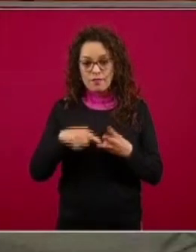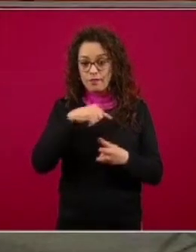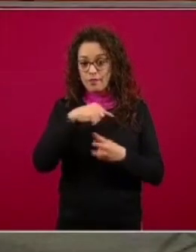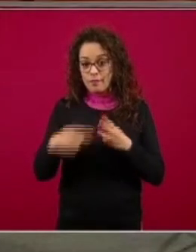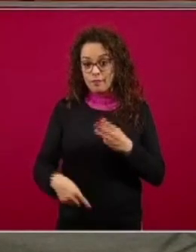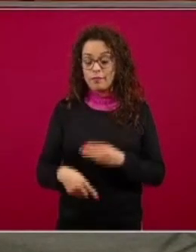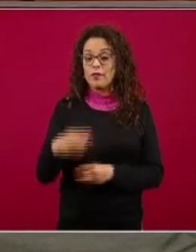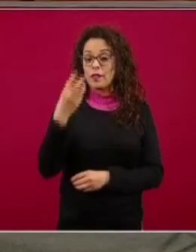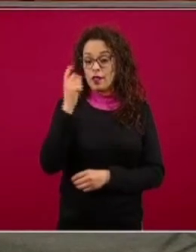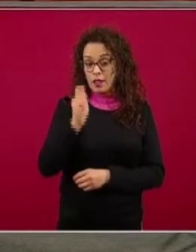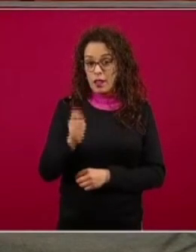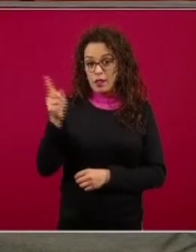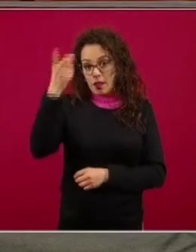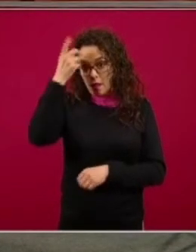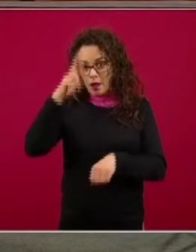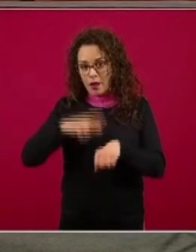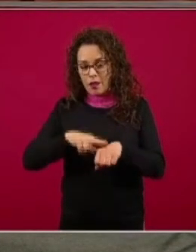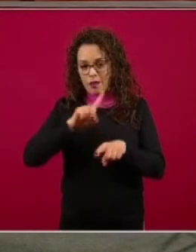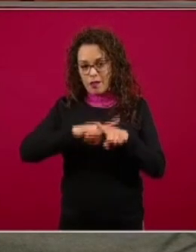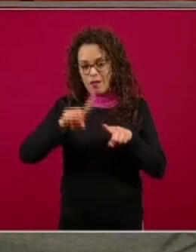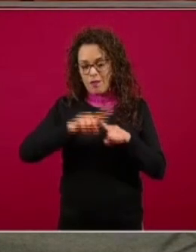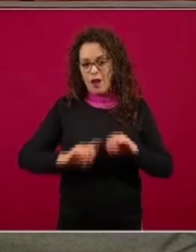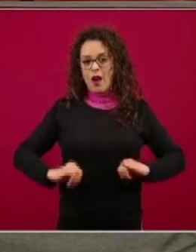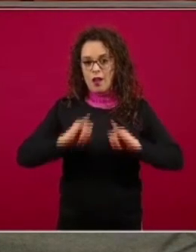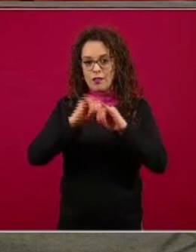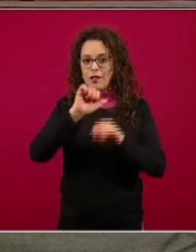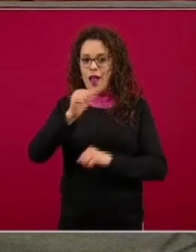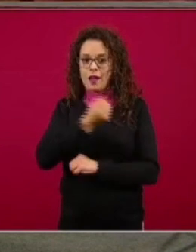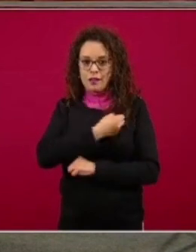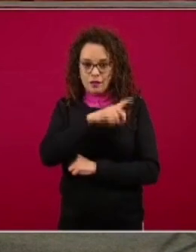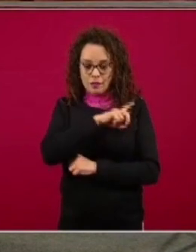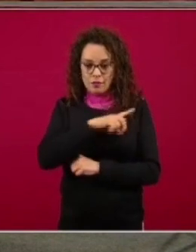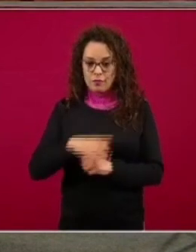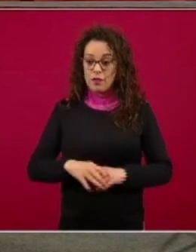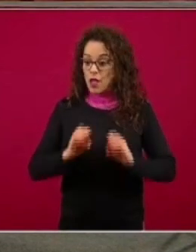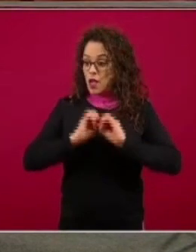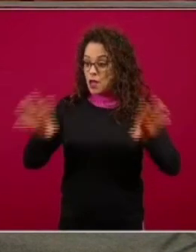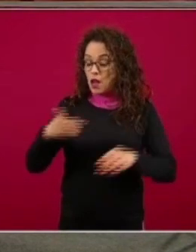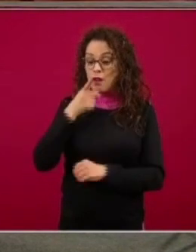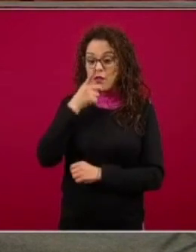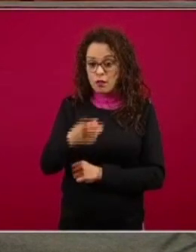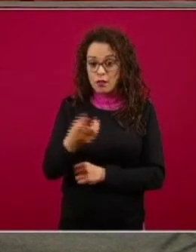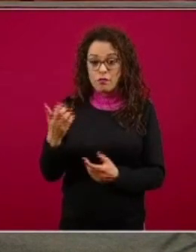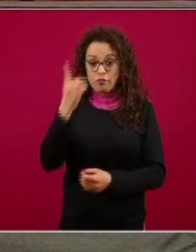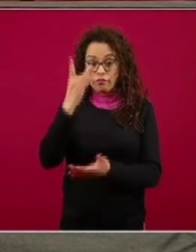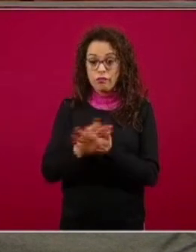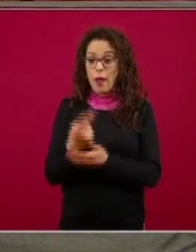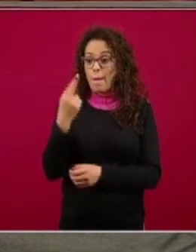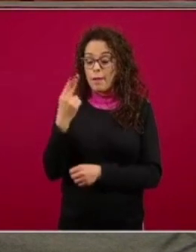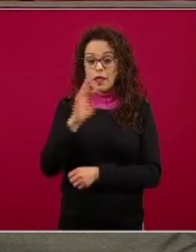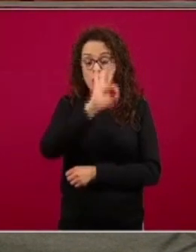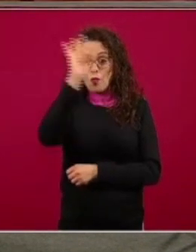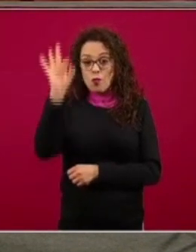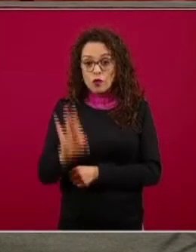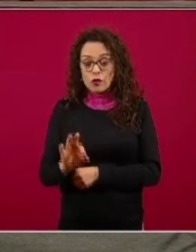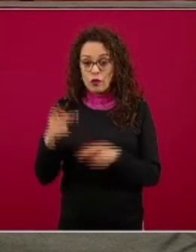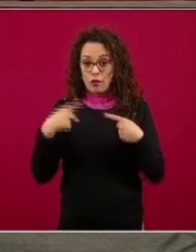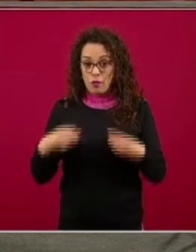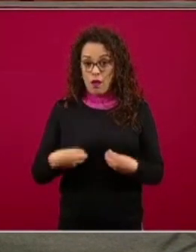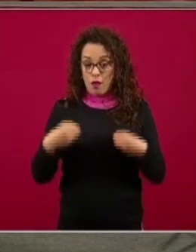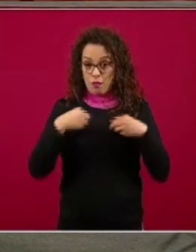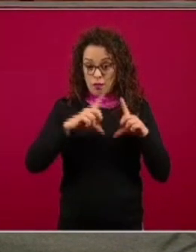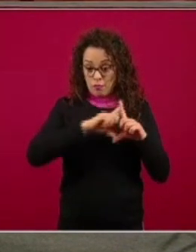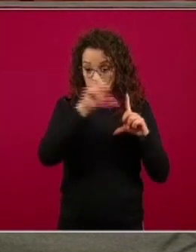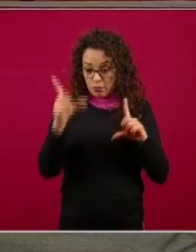nacionales de salud la presentación fue clara solo 25% de las y los mexicanos tienen